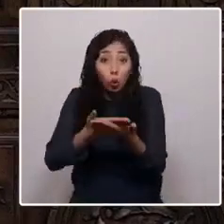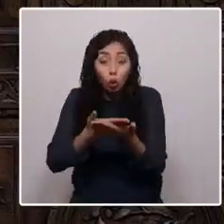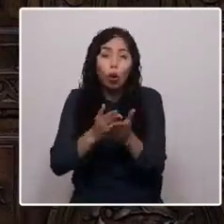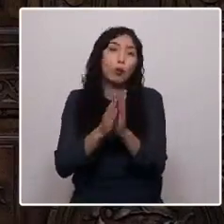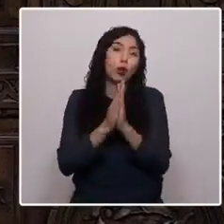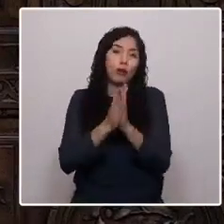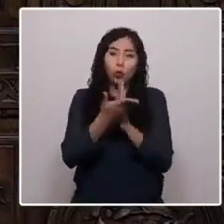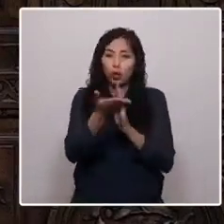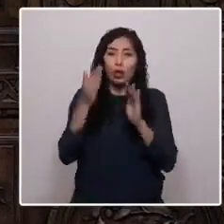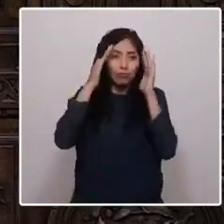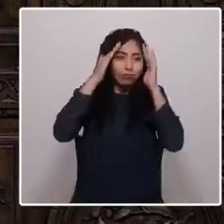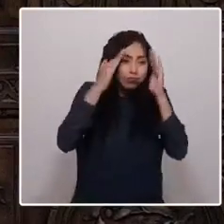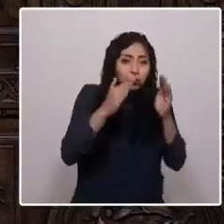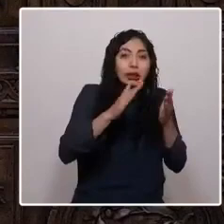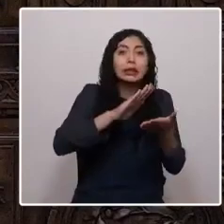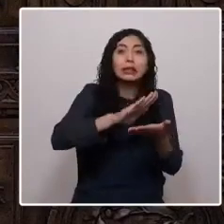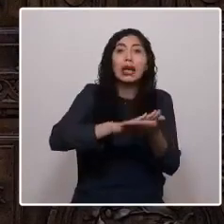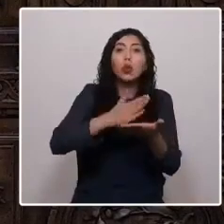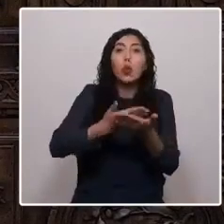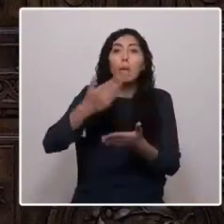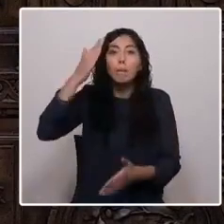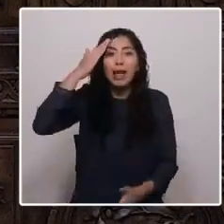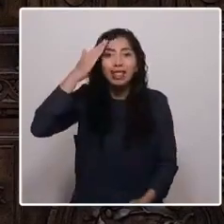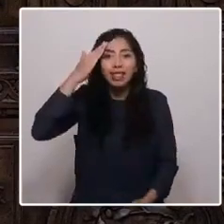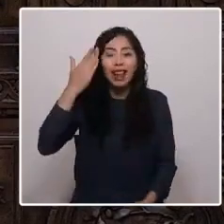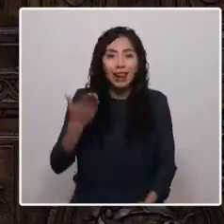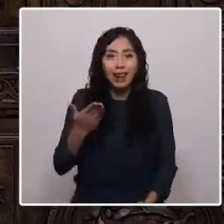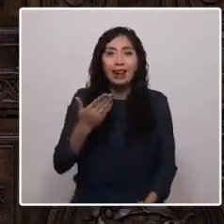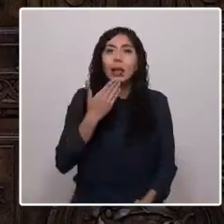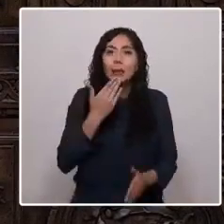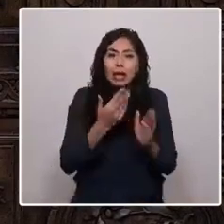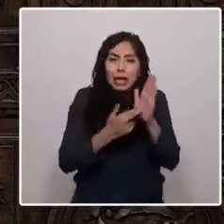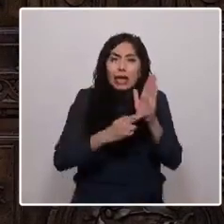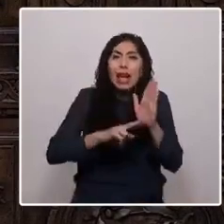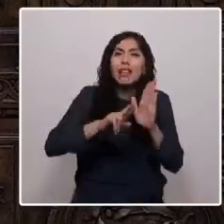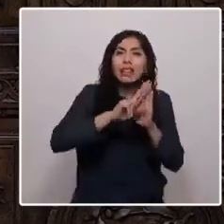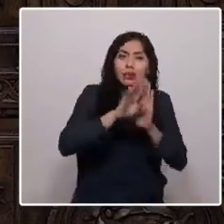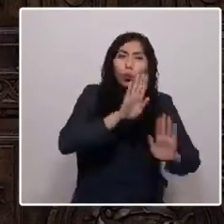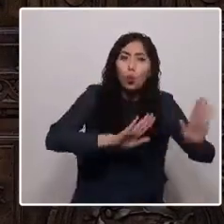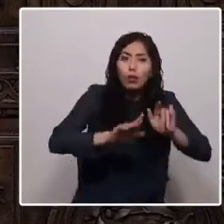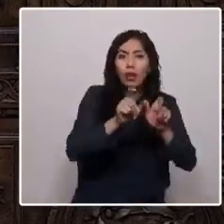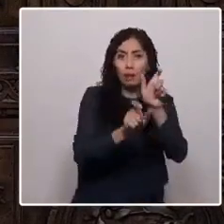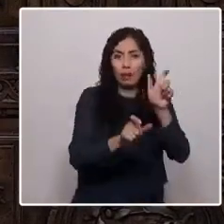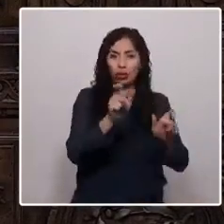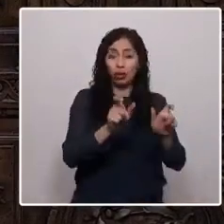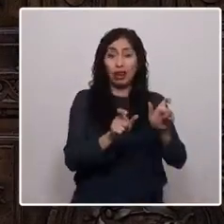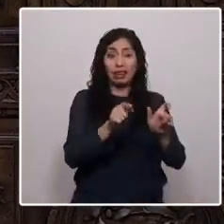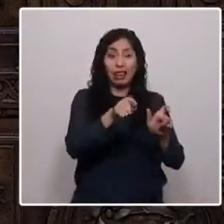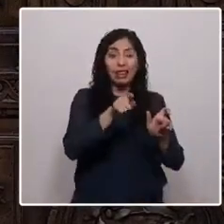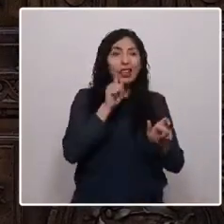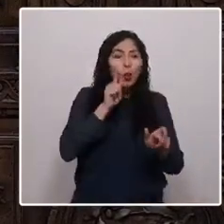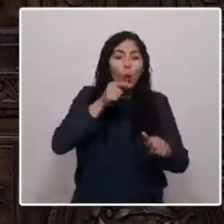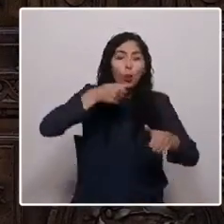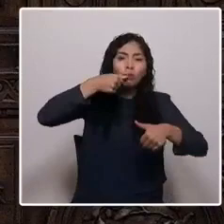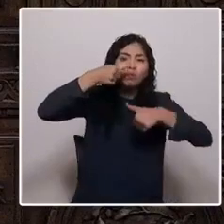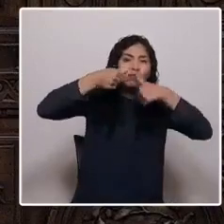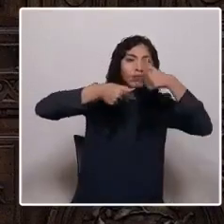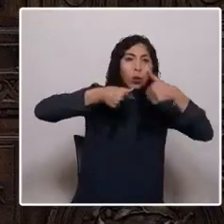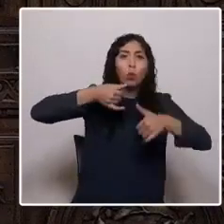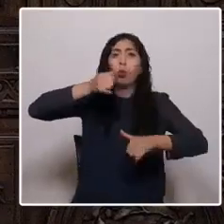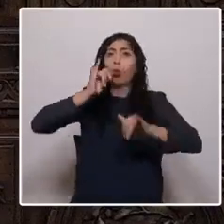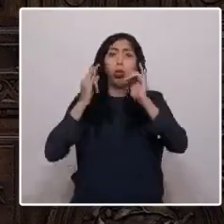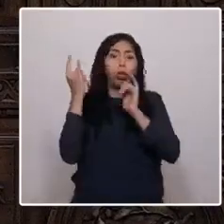en la salud mental, en la rehabilitación de estas personas que están sumidas en droga y alcohol. No hay